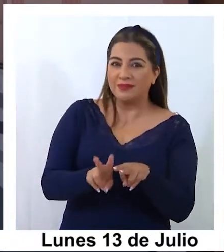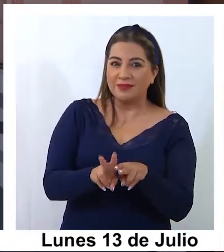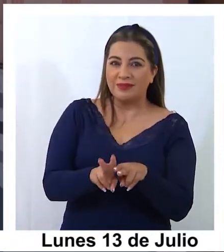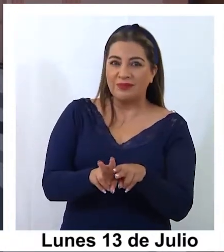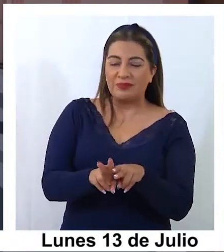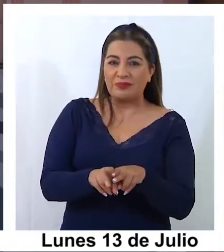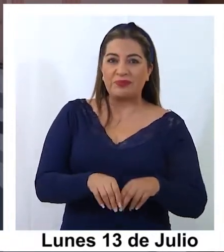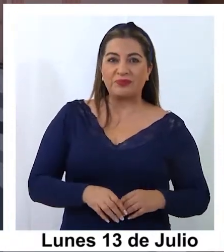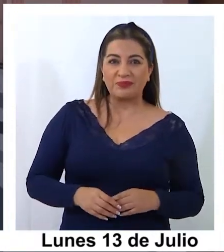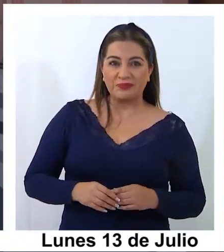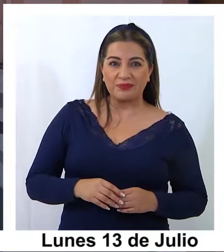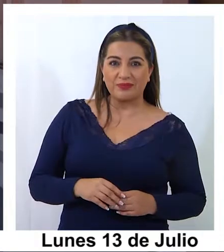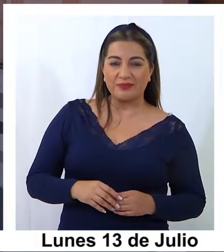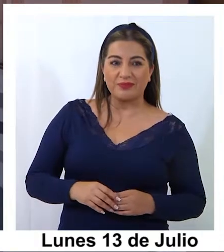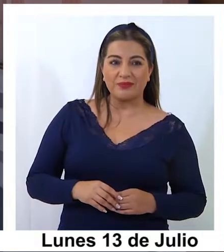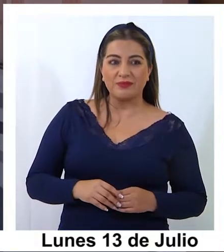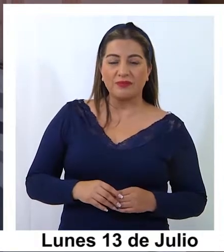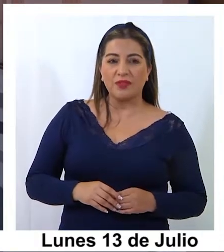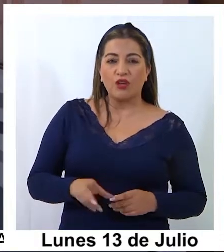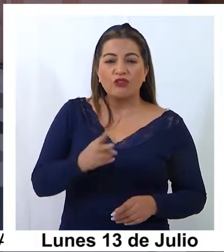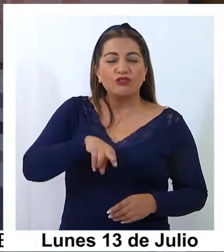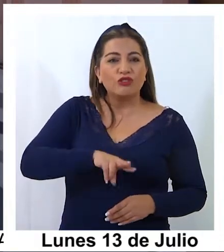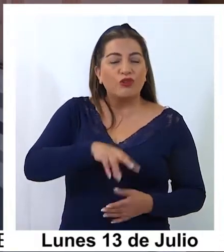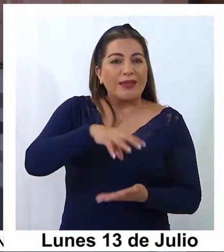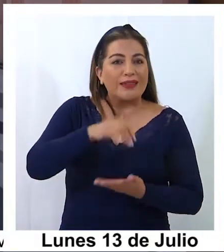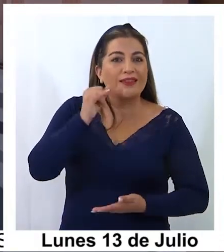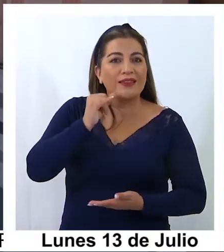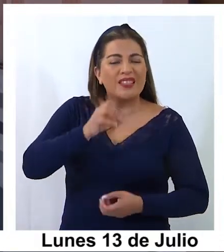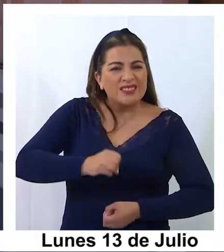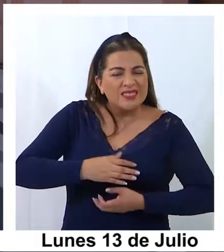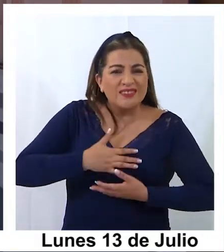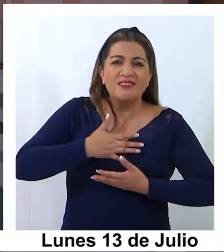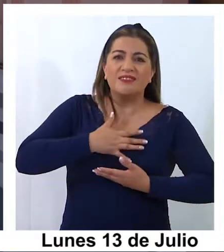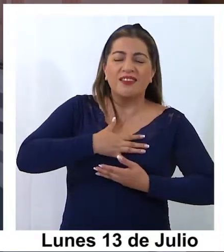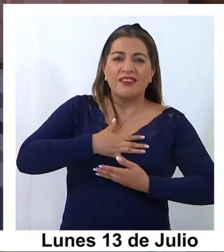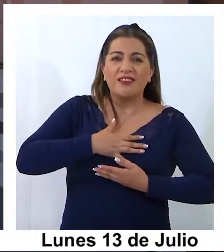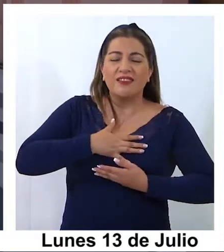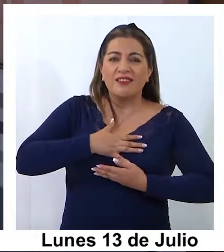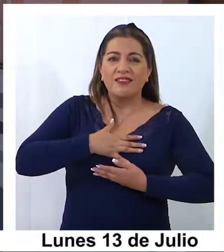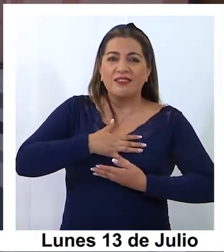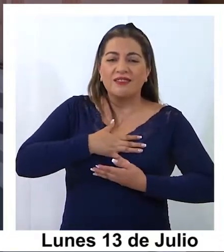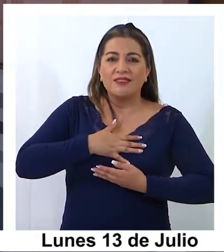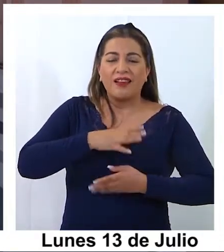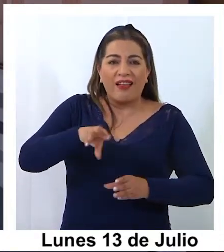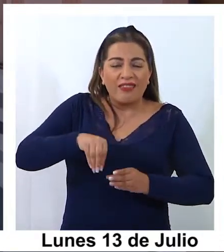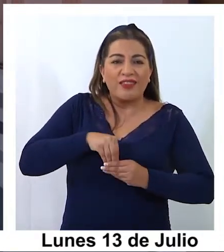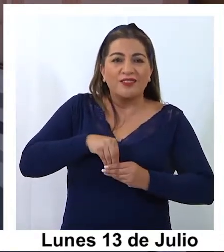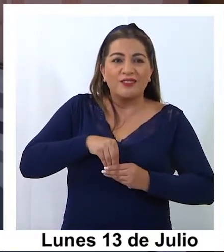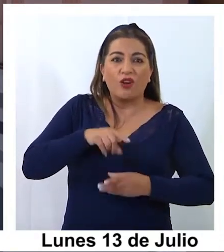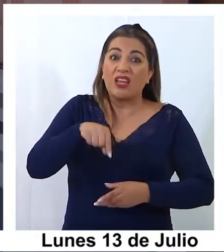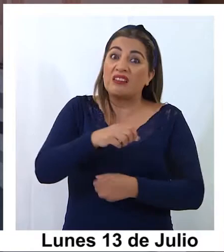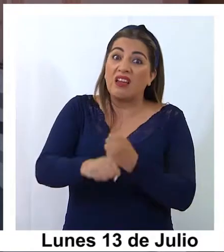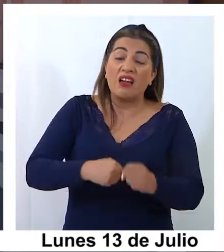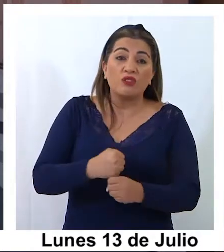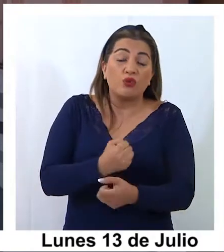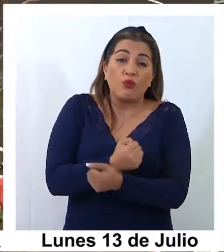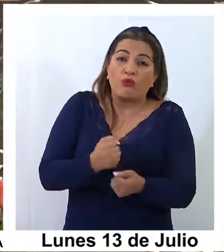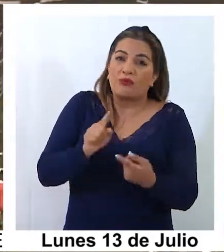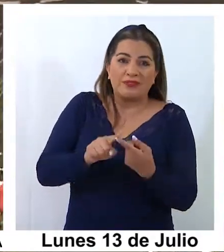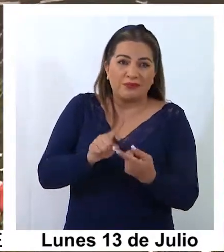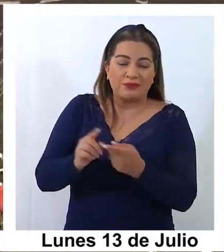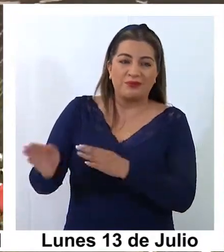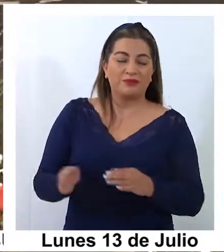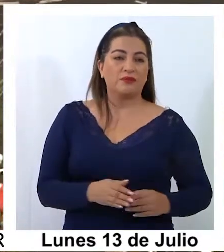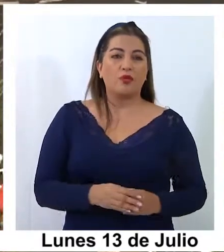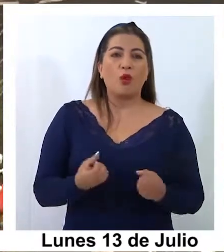sentirnos presentes en la fiesta que lamentablemente este año no podemos participar.